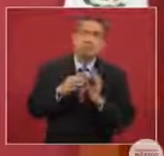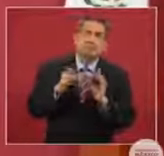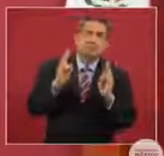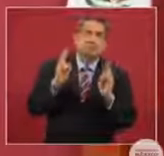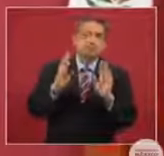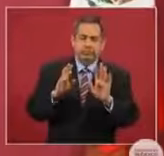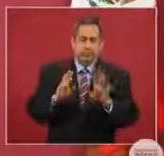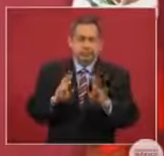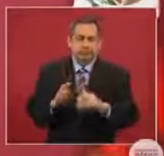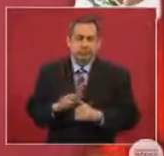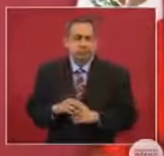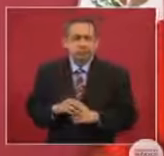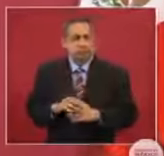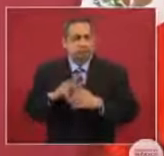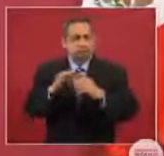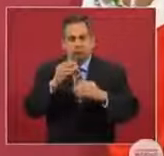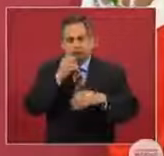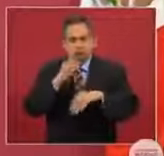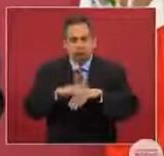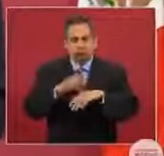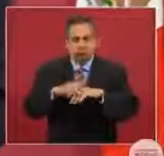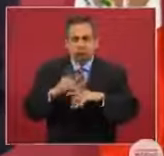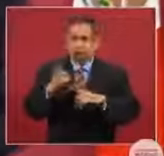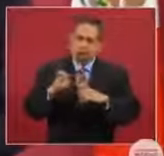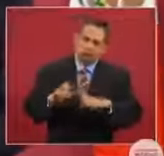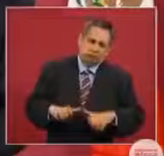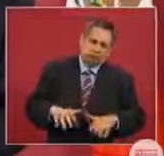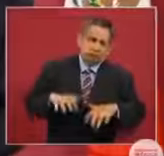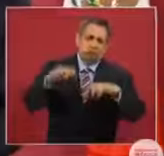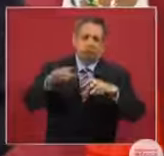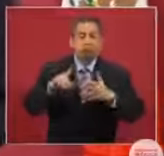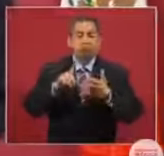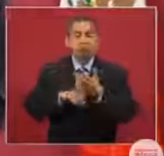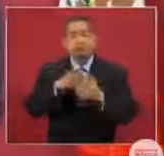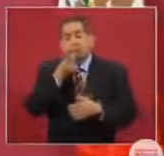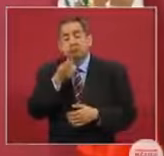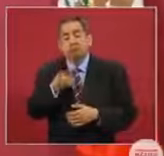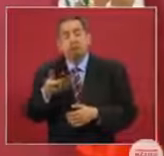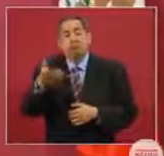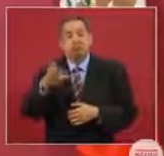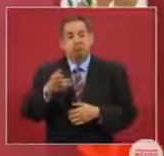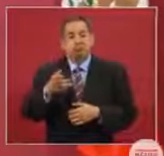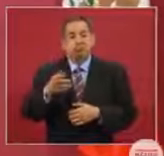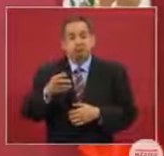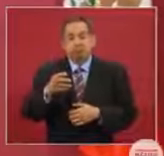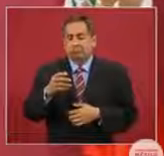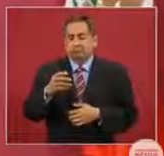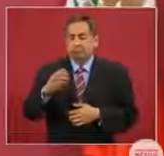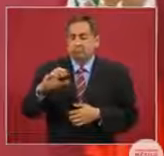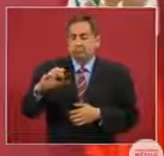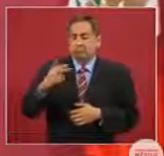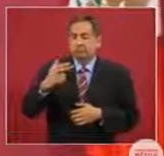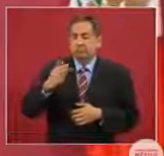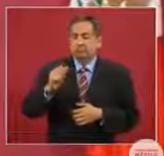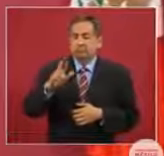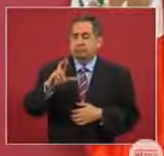para no decir inundación, se le dice encharcamientos.